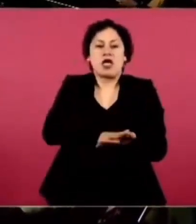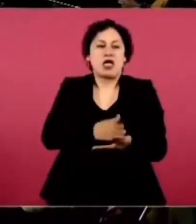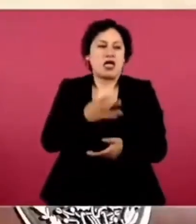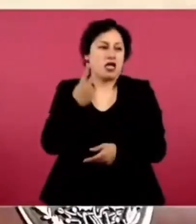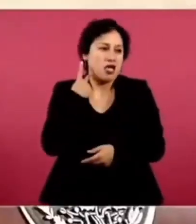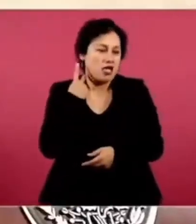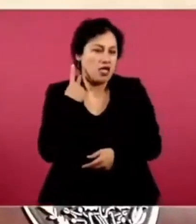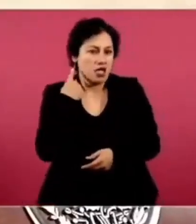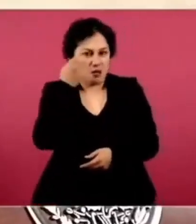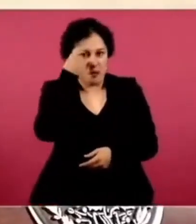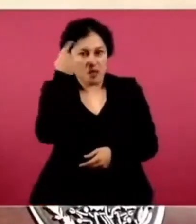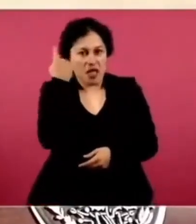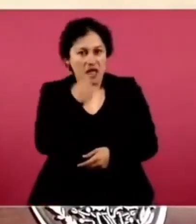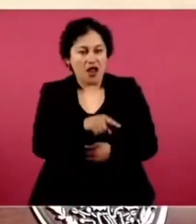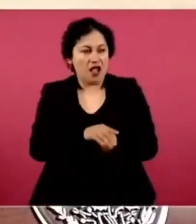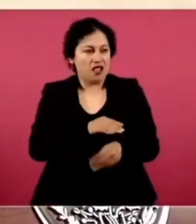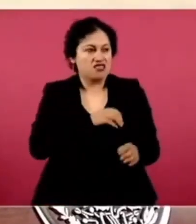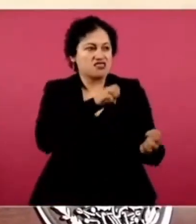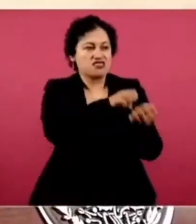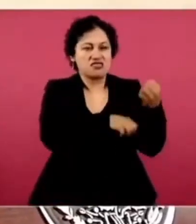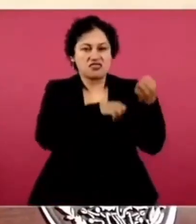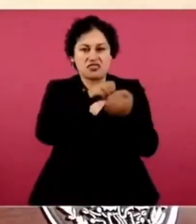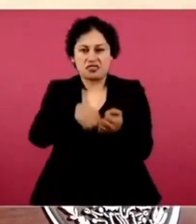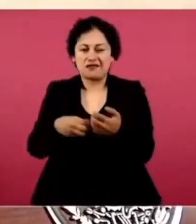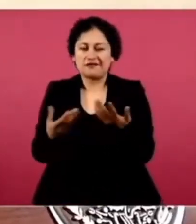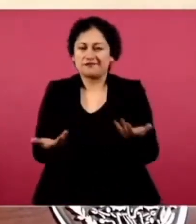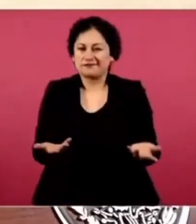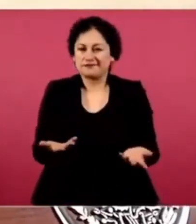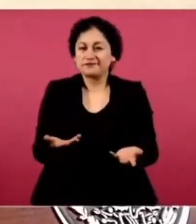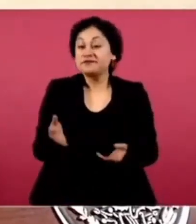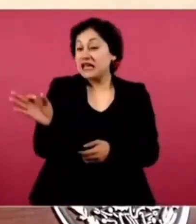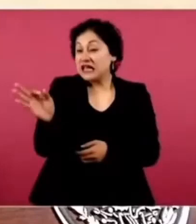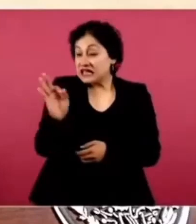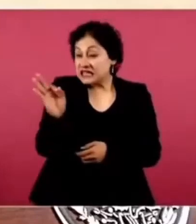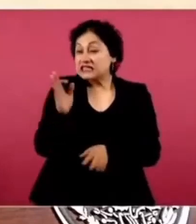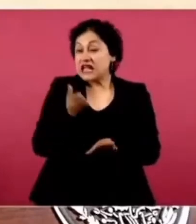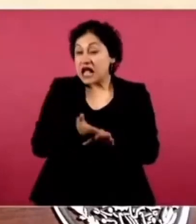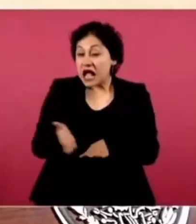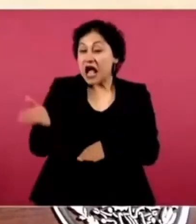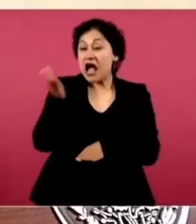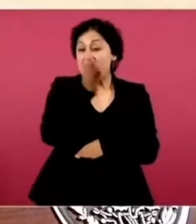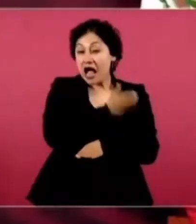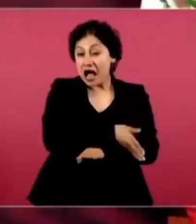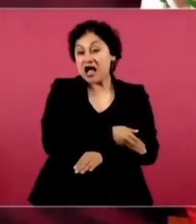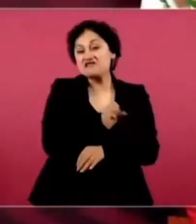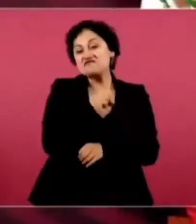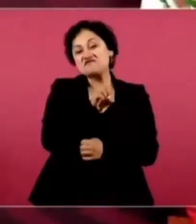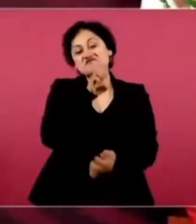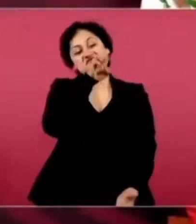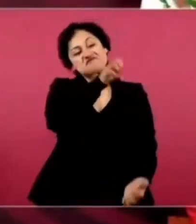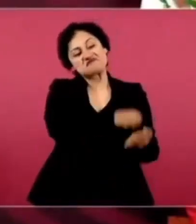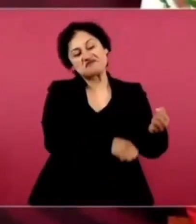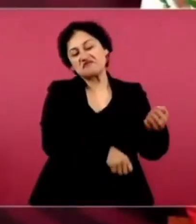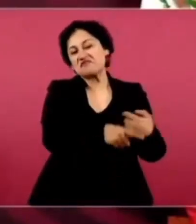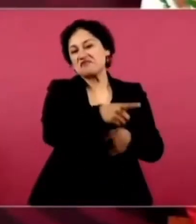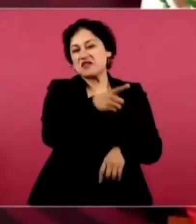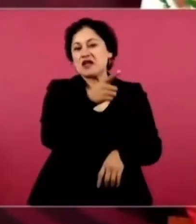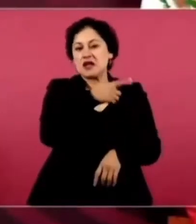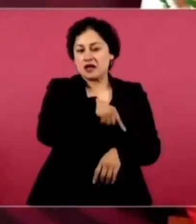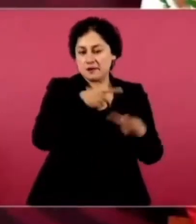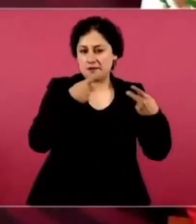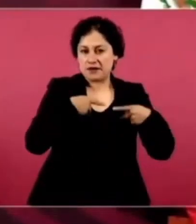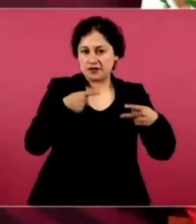a lo mejor antes sí engañaba a ciudadanos estadounidenses